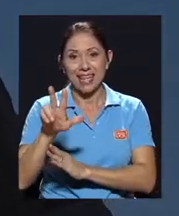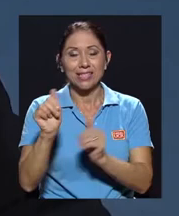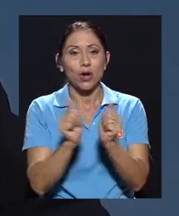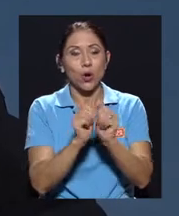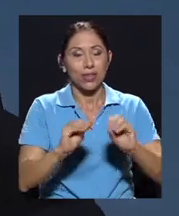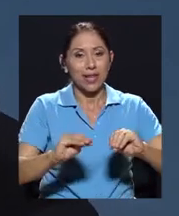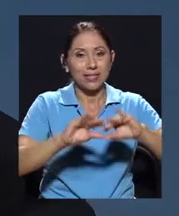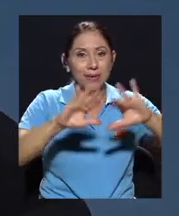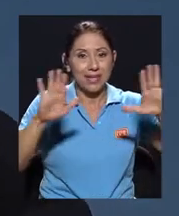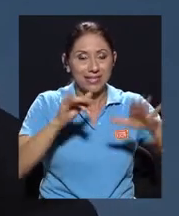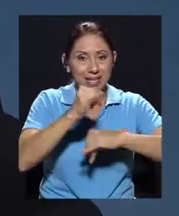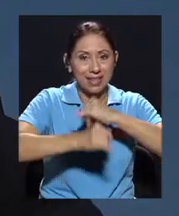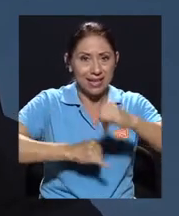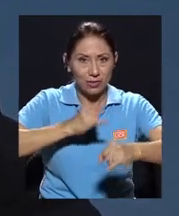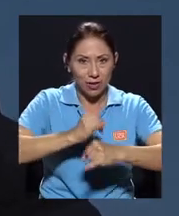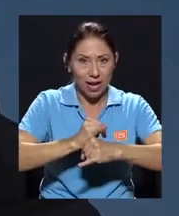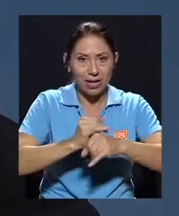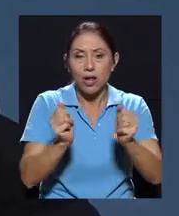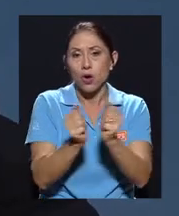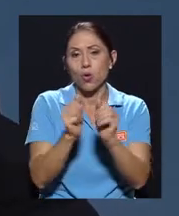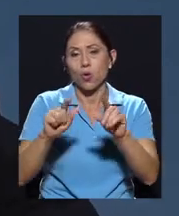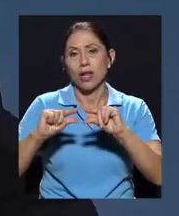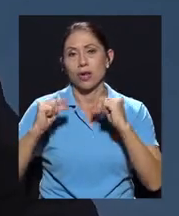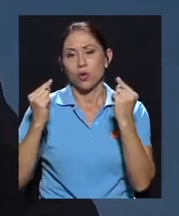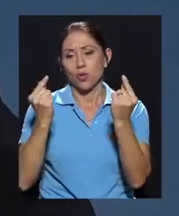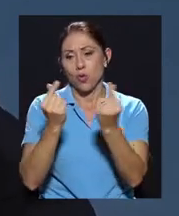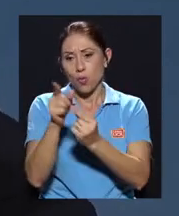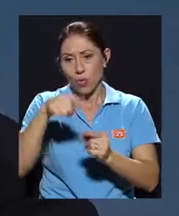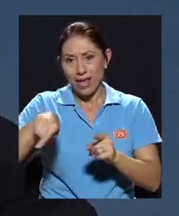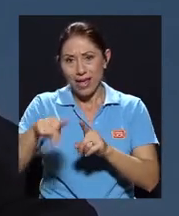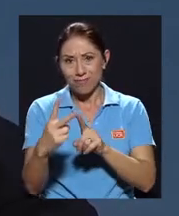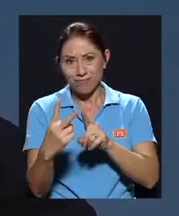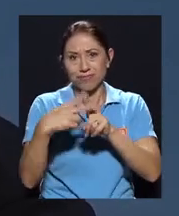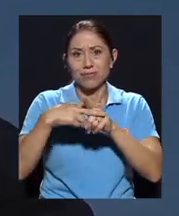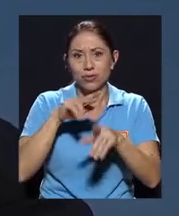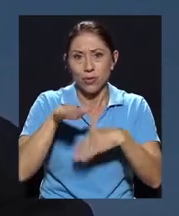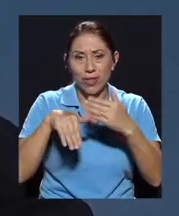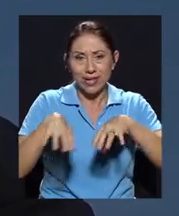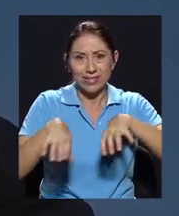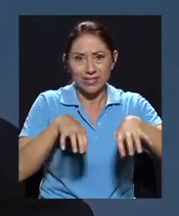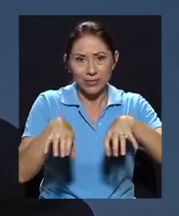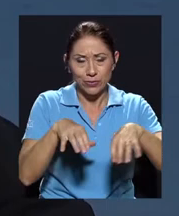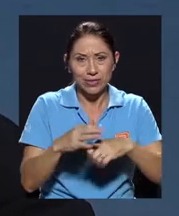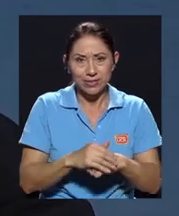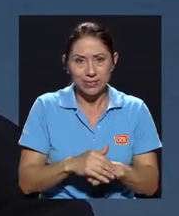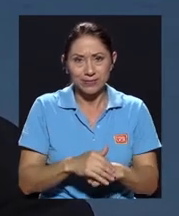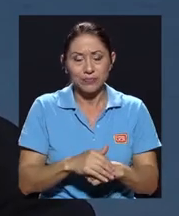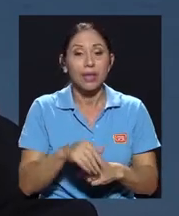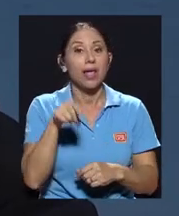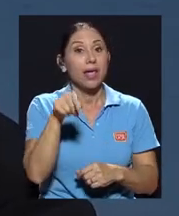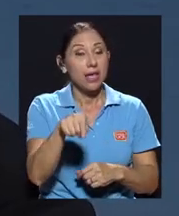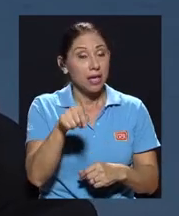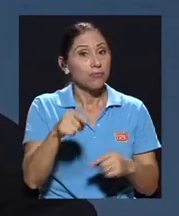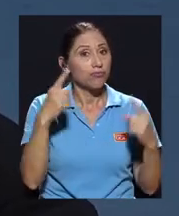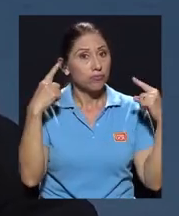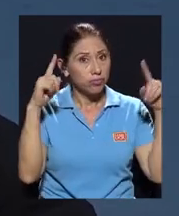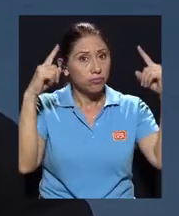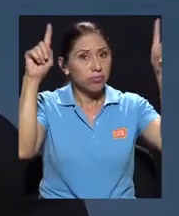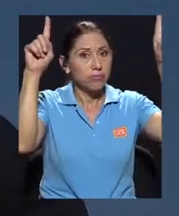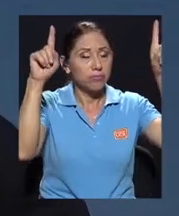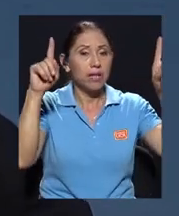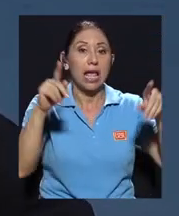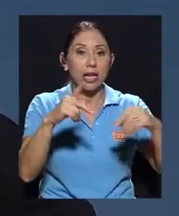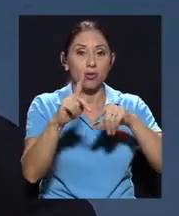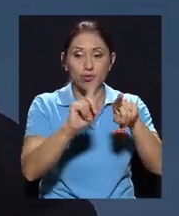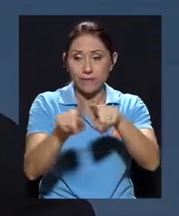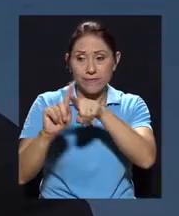que ha venido implementando todas las acciones y definitivamente ha sido muy exitoso en los